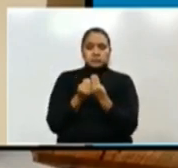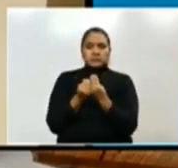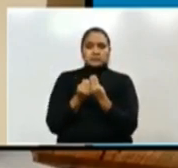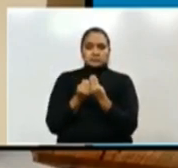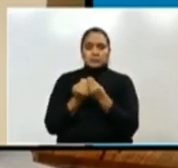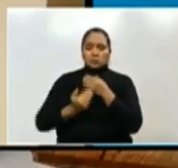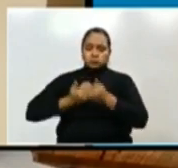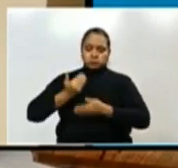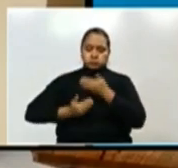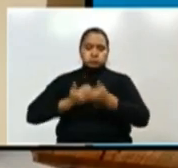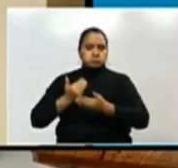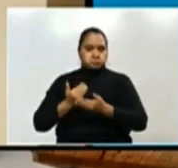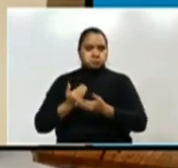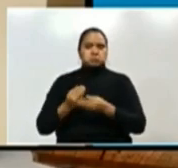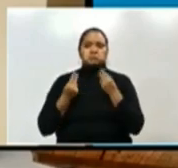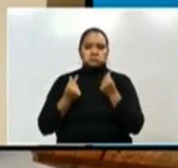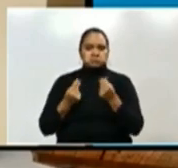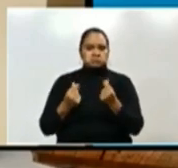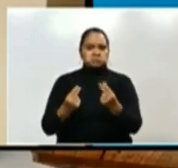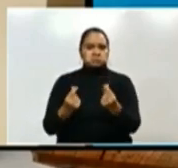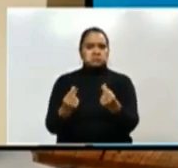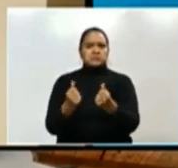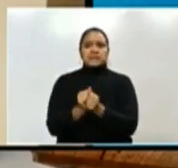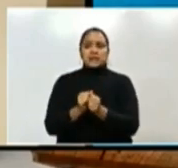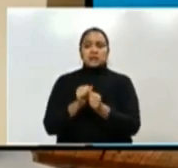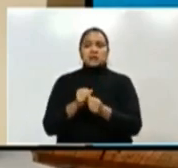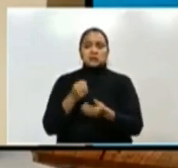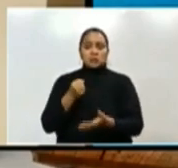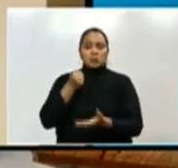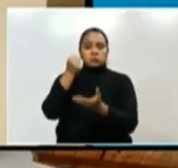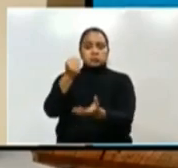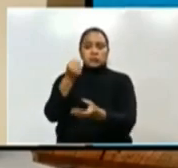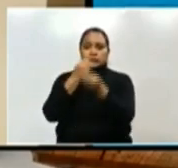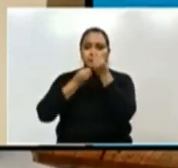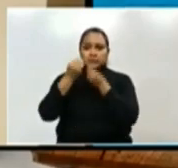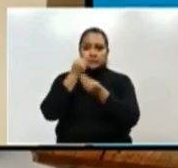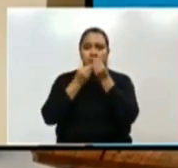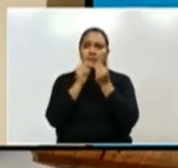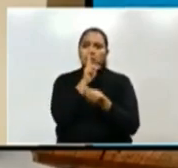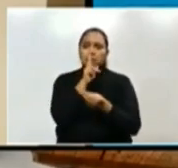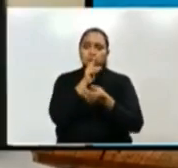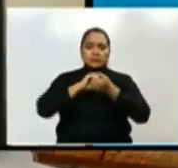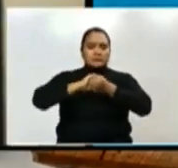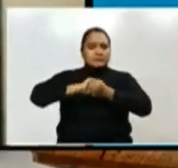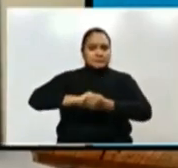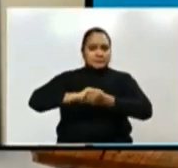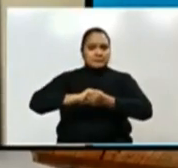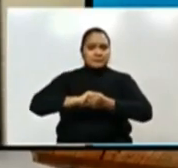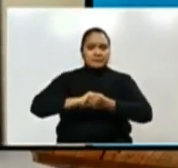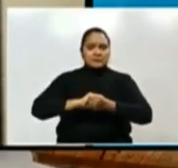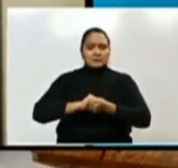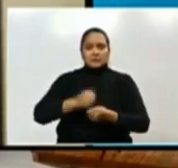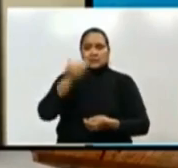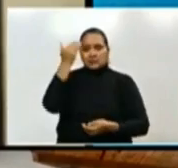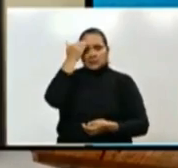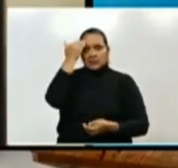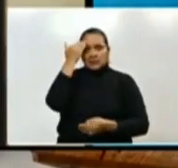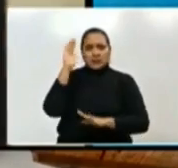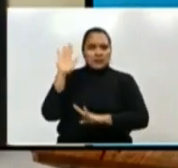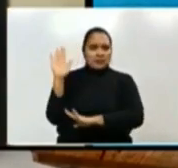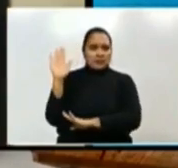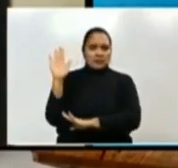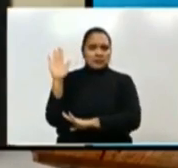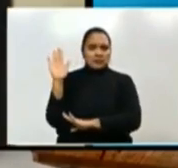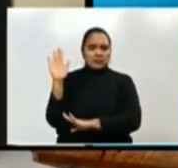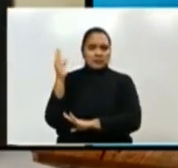utilicemos este proceso de entrega de alimentos de Honduras Solidarias. Sabemos que esto es un compromiso del